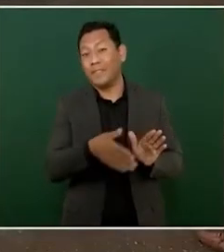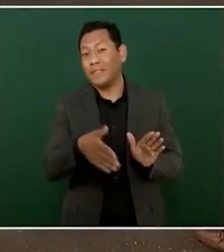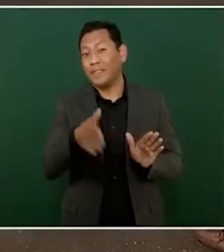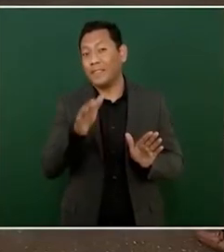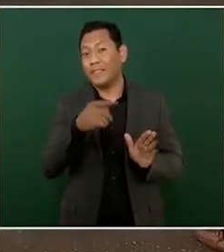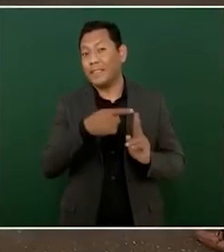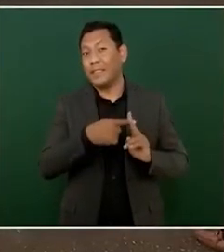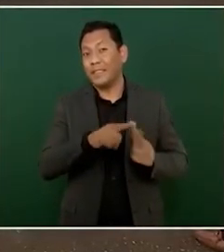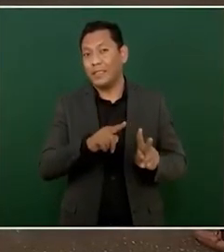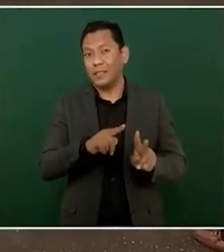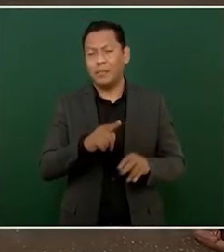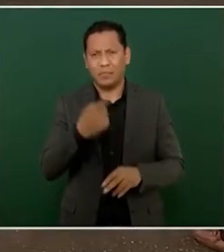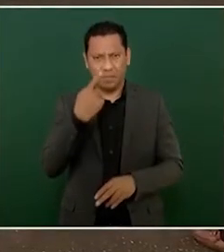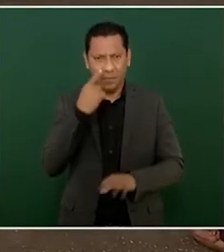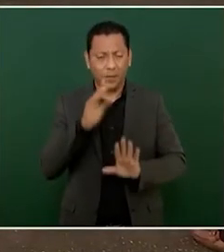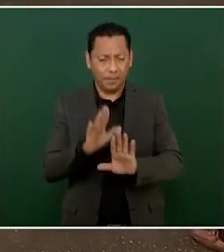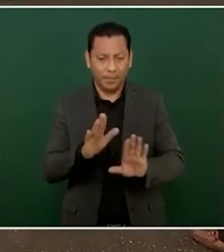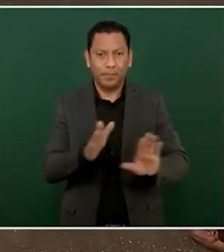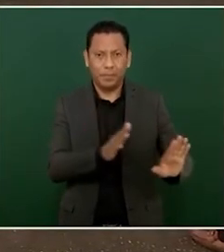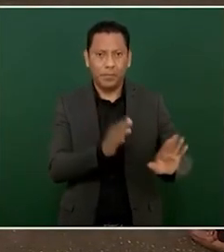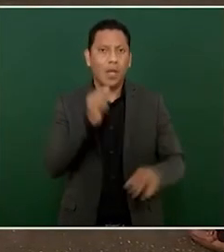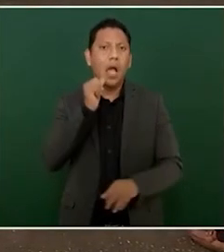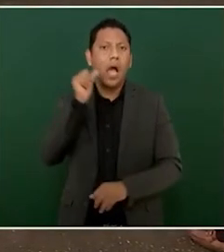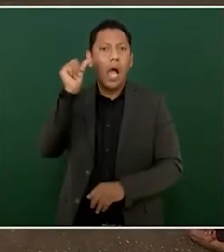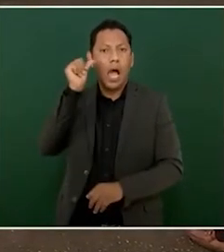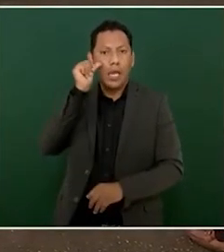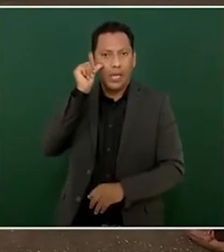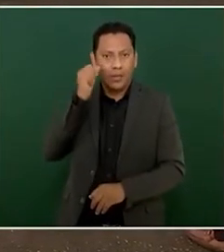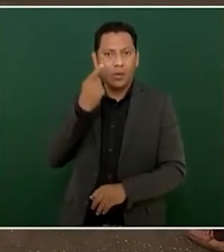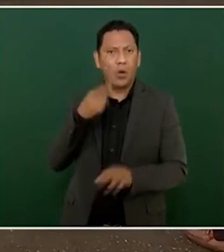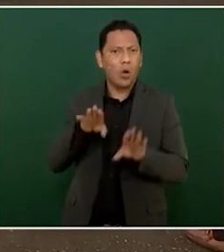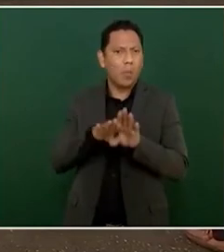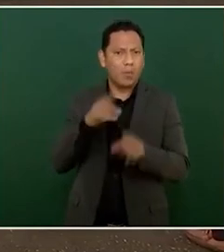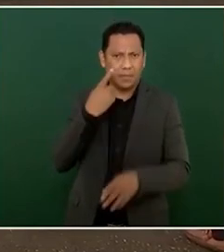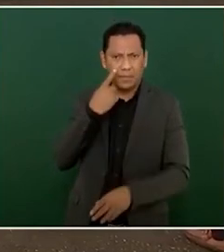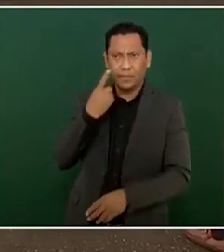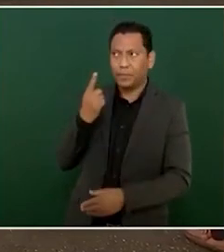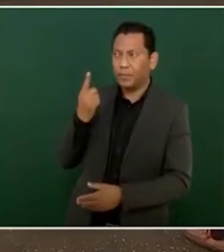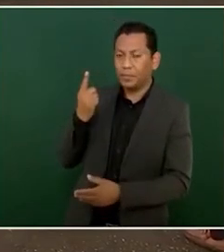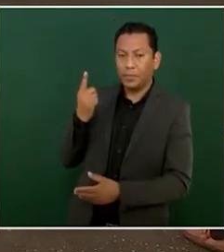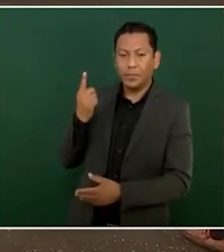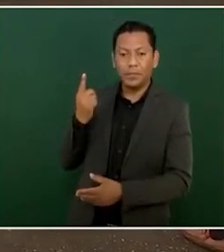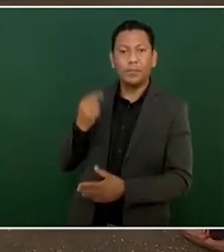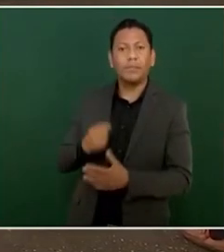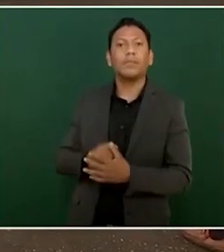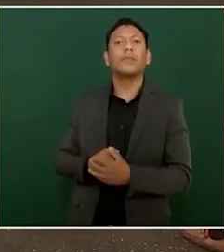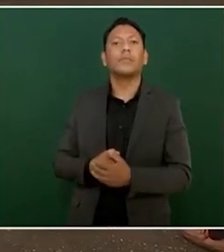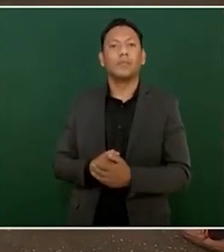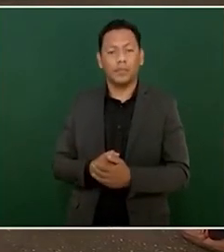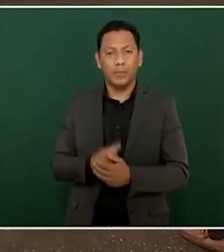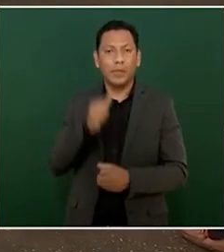esto es ayer para tener una idea.